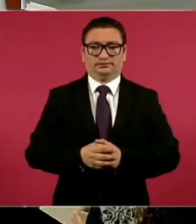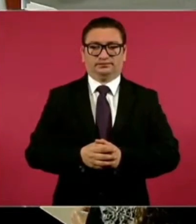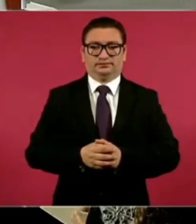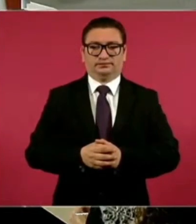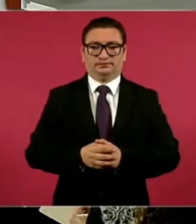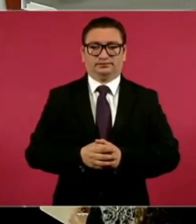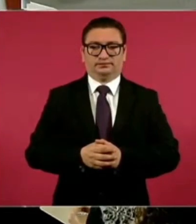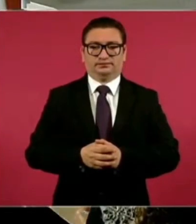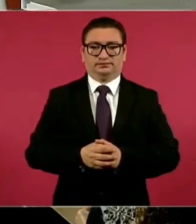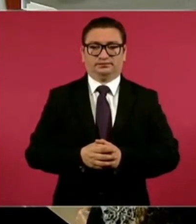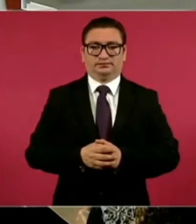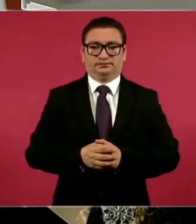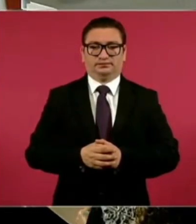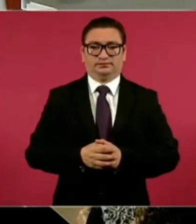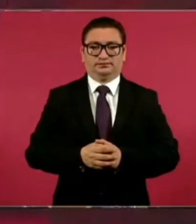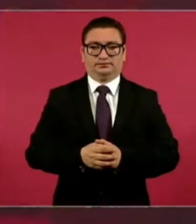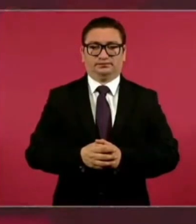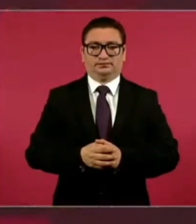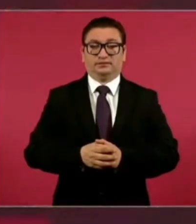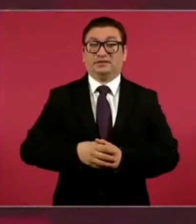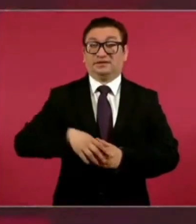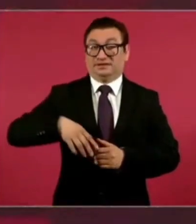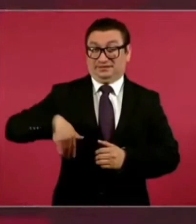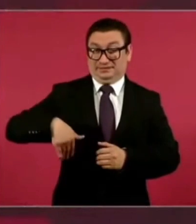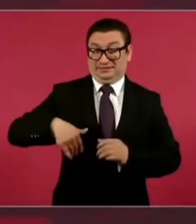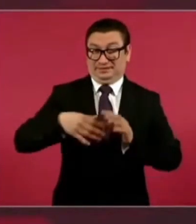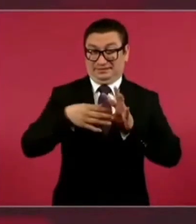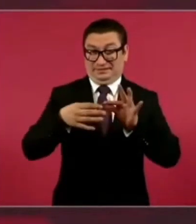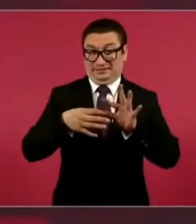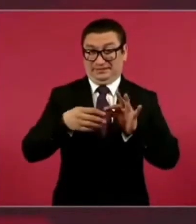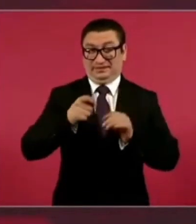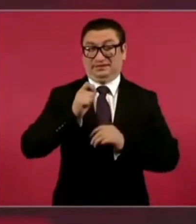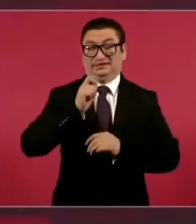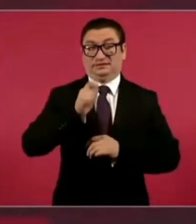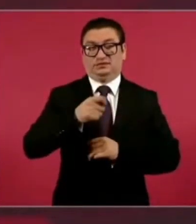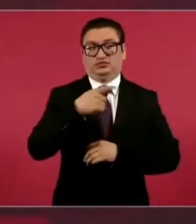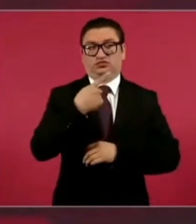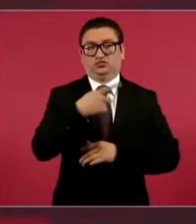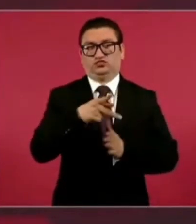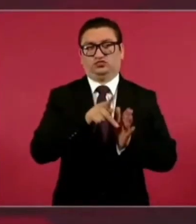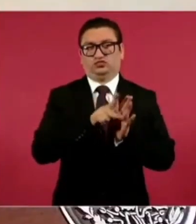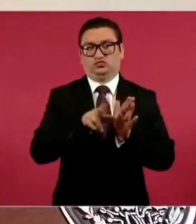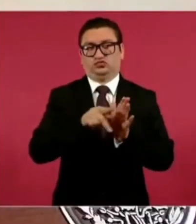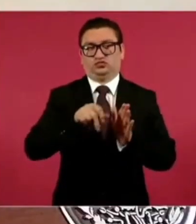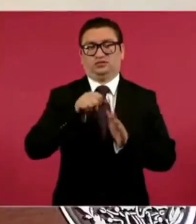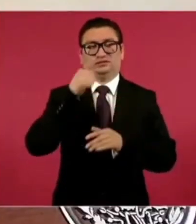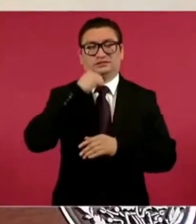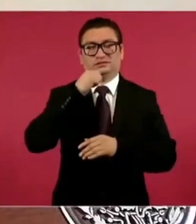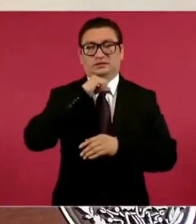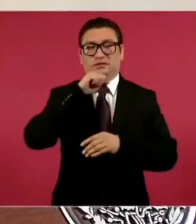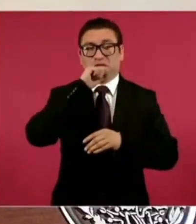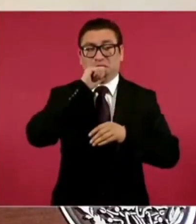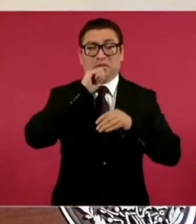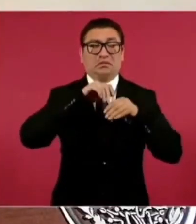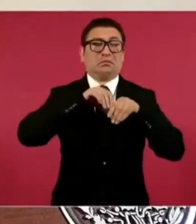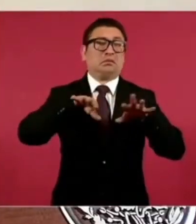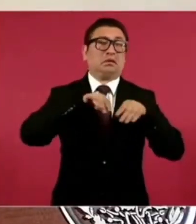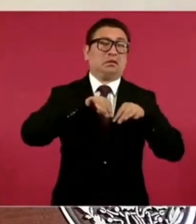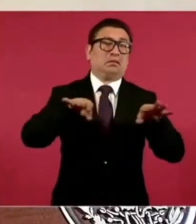propagandístico de ustedes y de